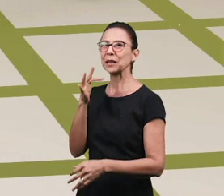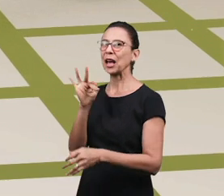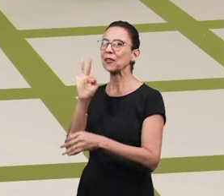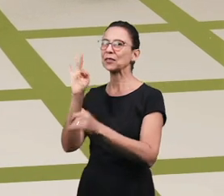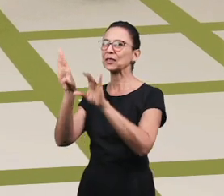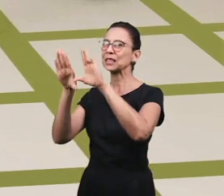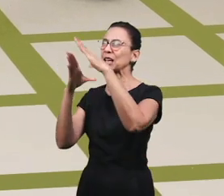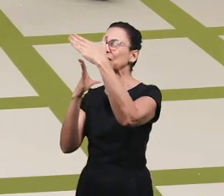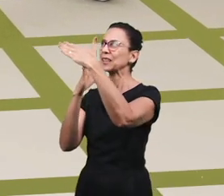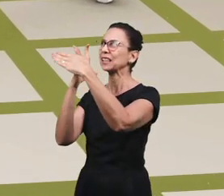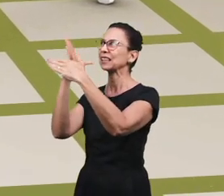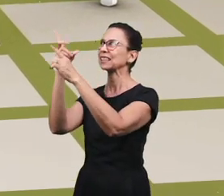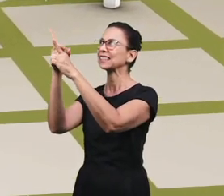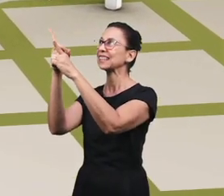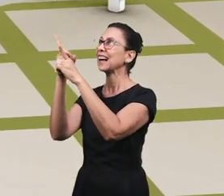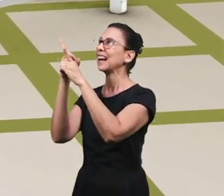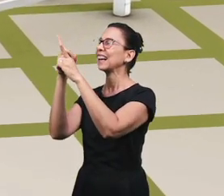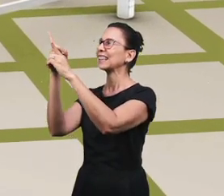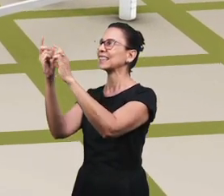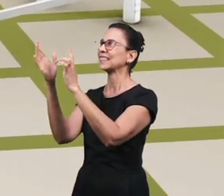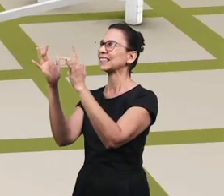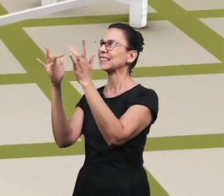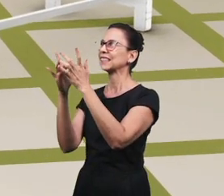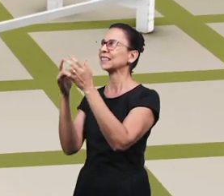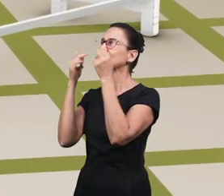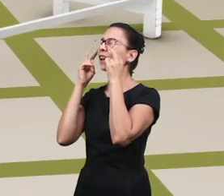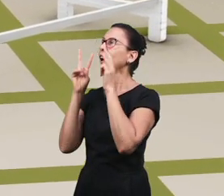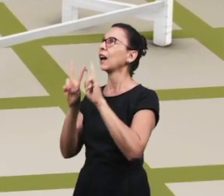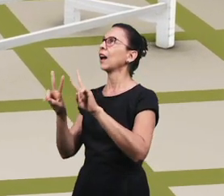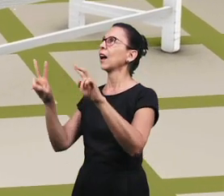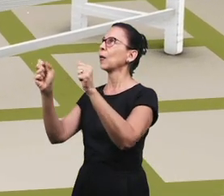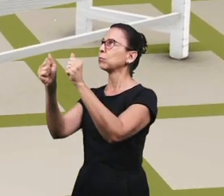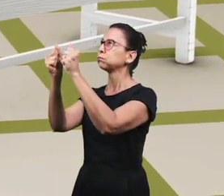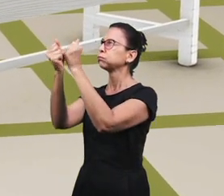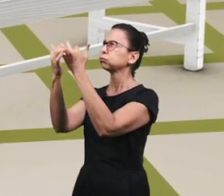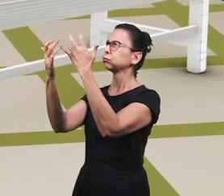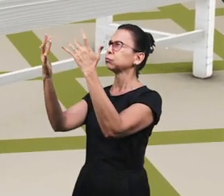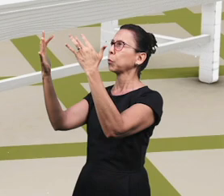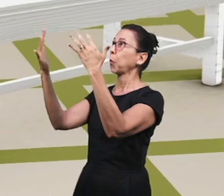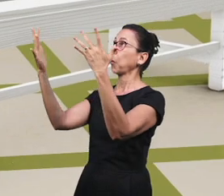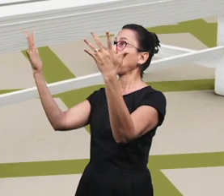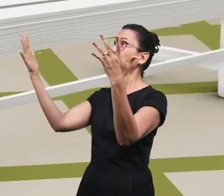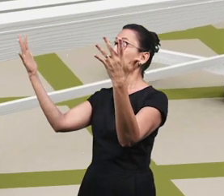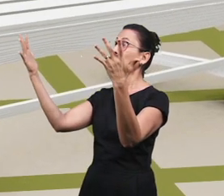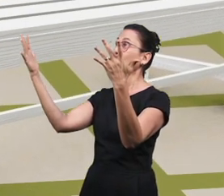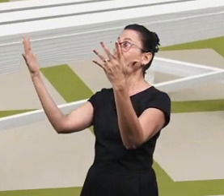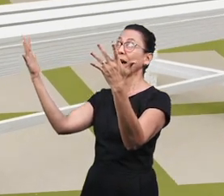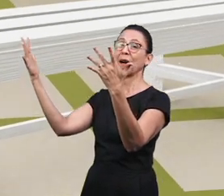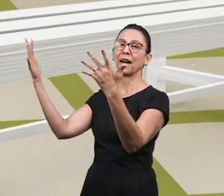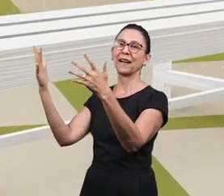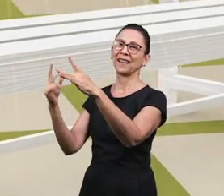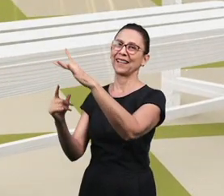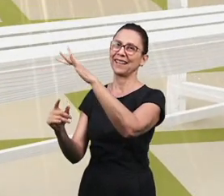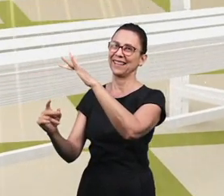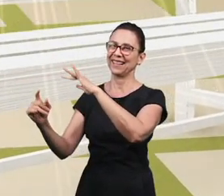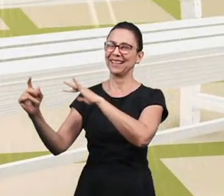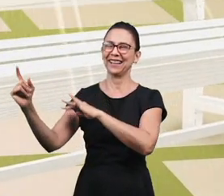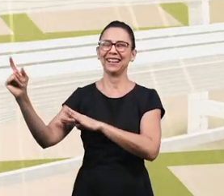a Jesús Veré a Sua luz Oh, que gloria eterna